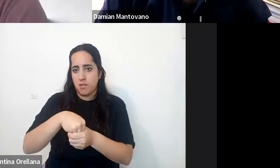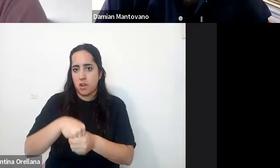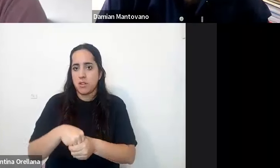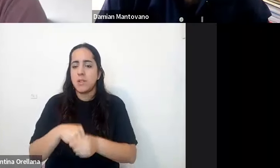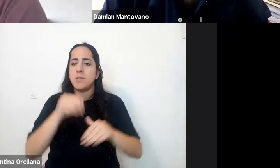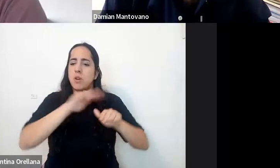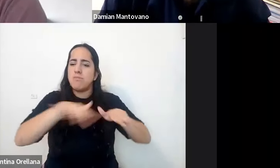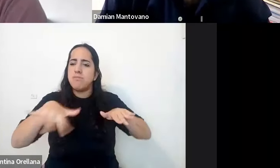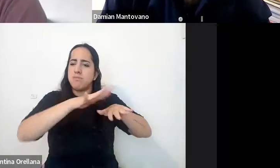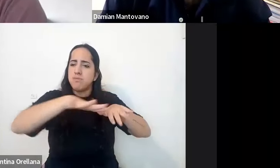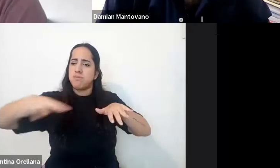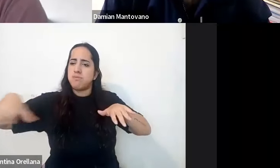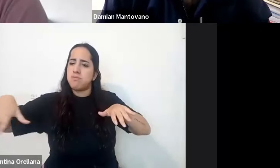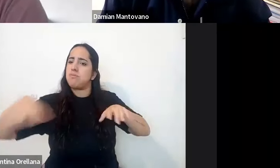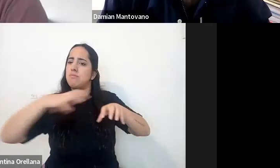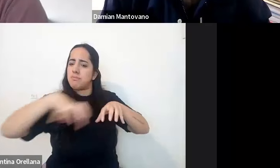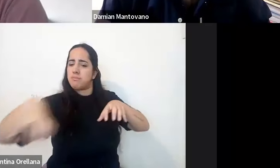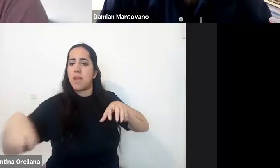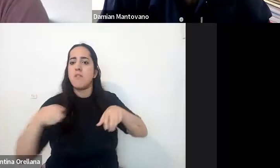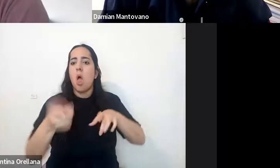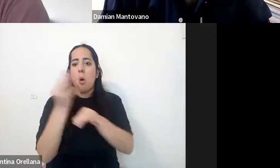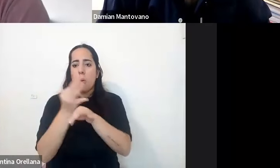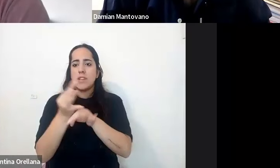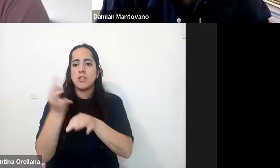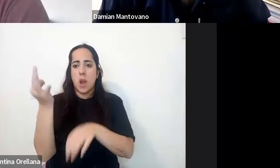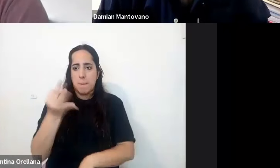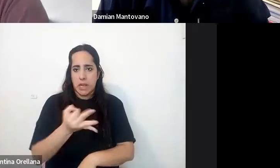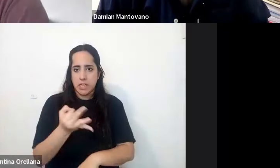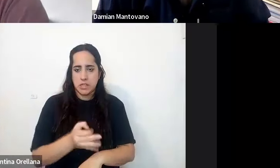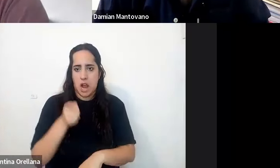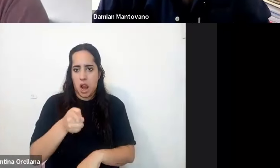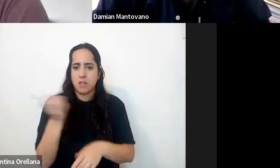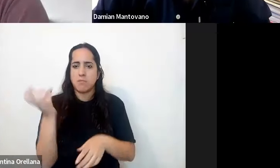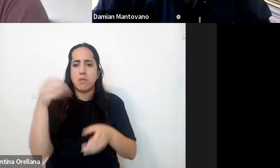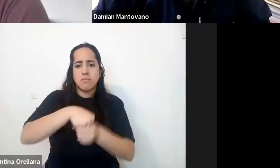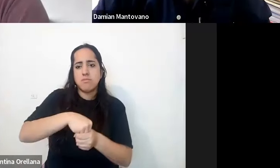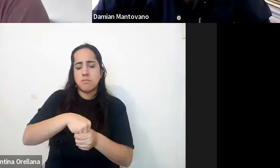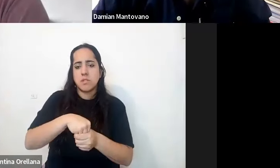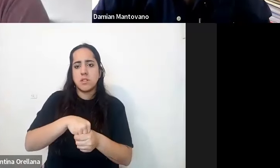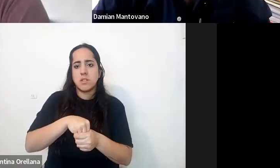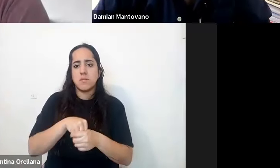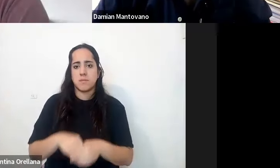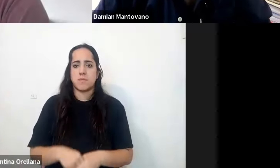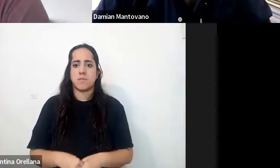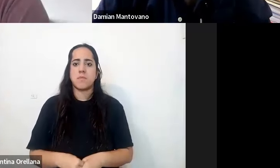campos en donde interviene la educación especial tomando siempre como agente o como